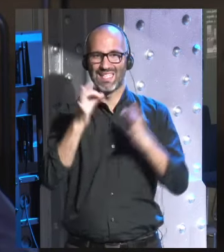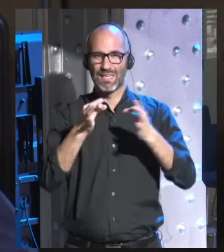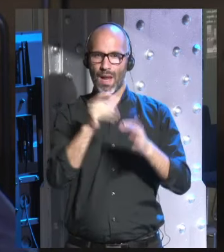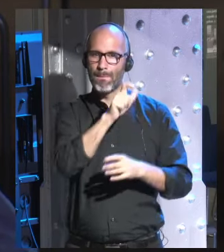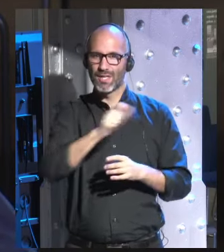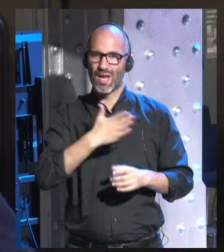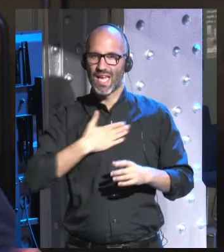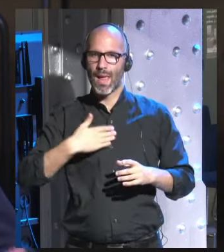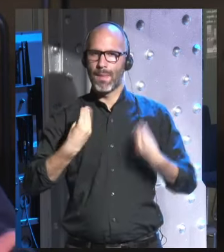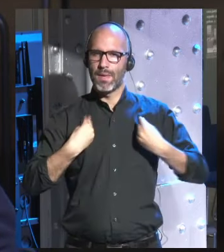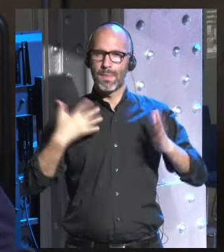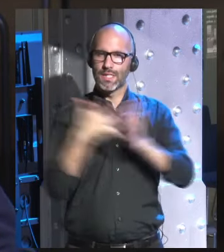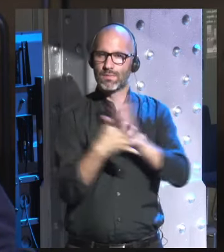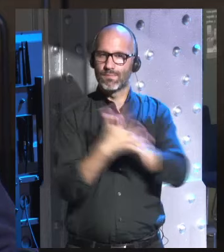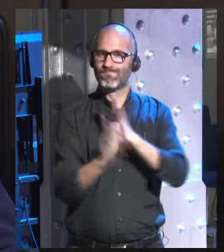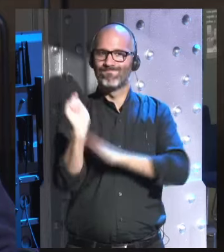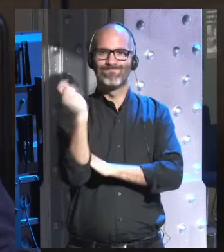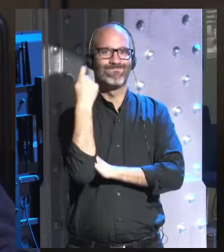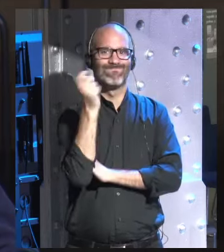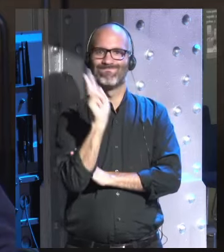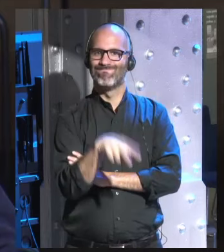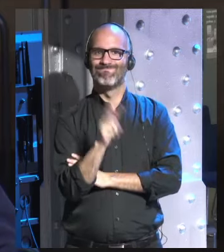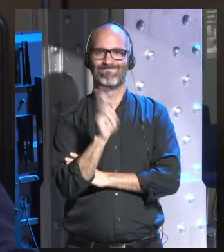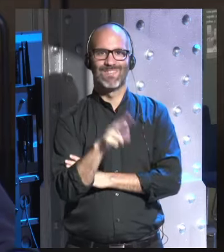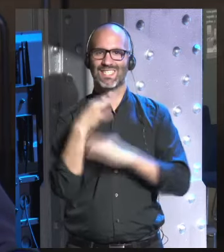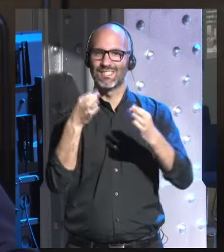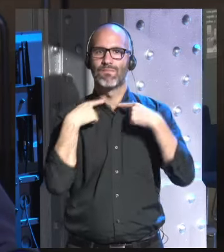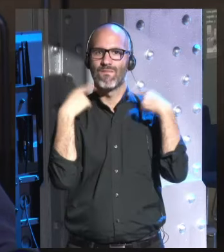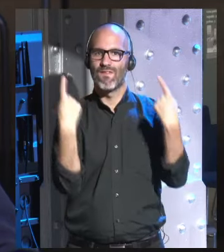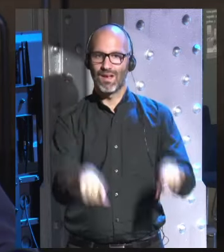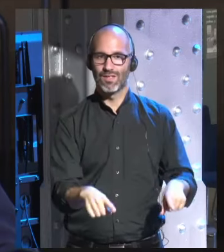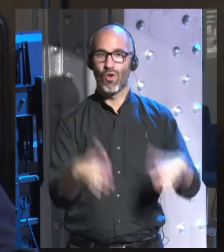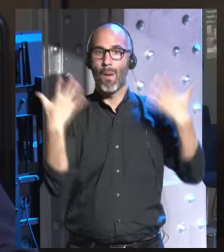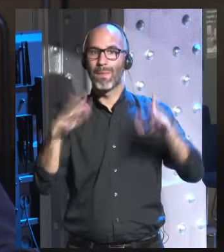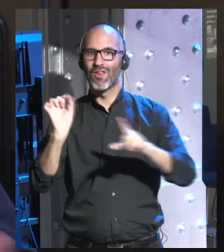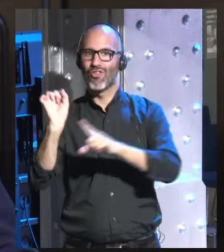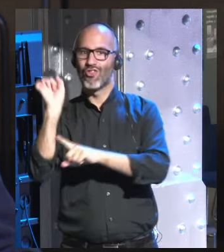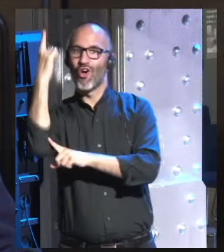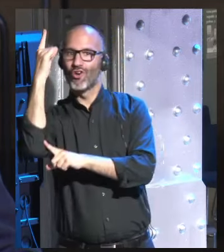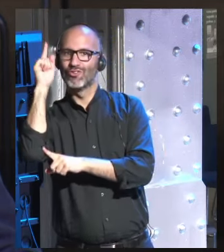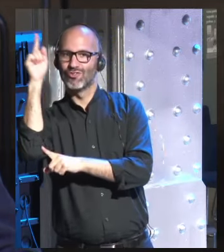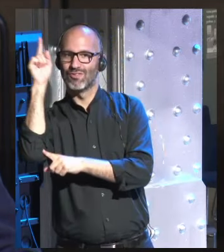nunca tienen éxito nunca lo consiguen pero al mismo tiempo dios también tiene la responsabilidad de